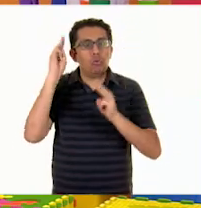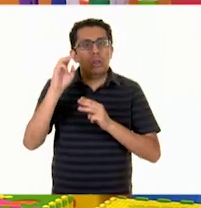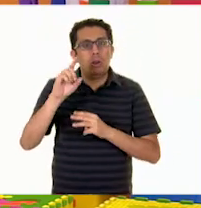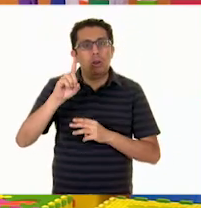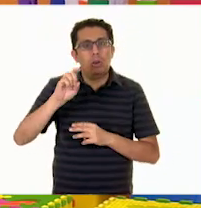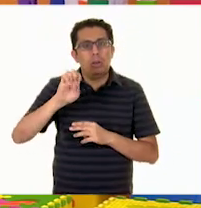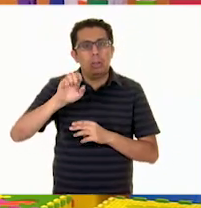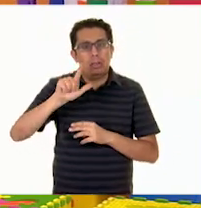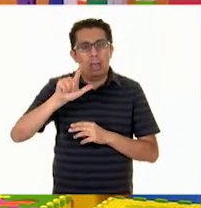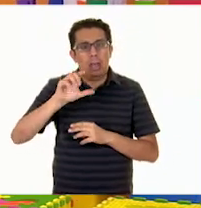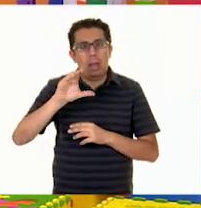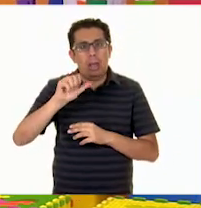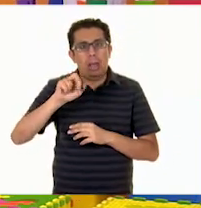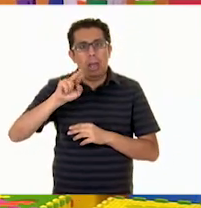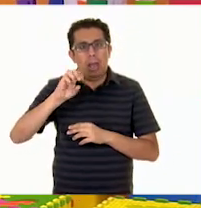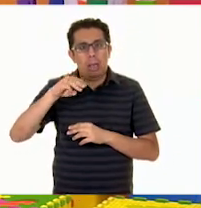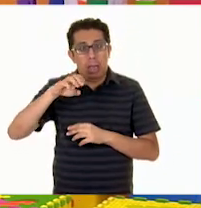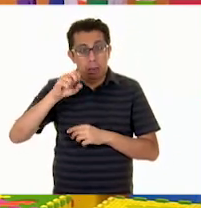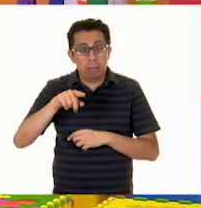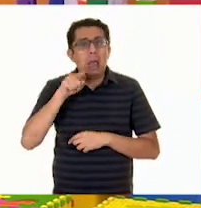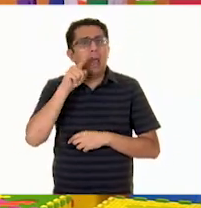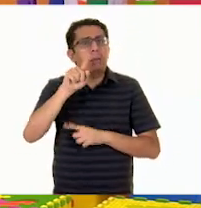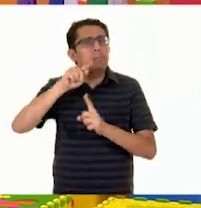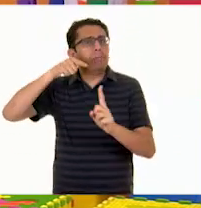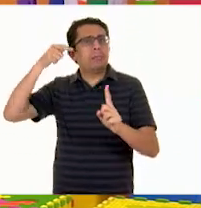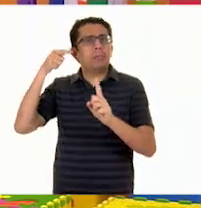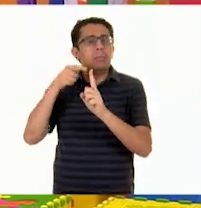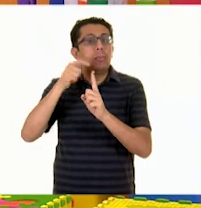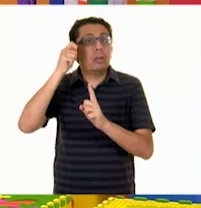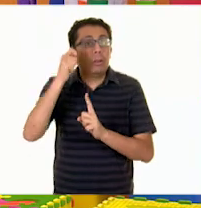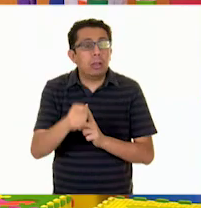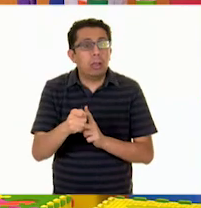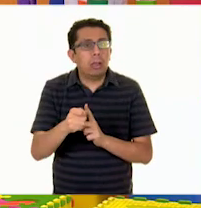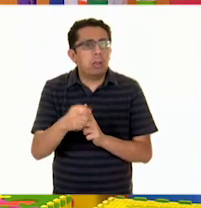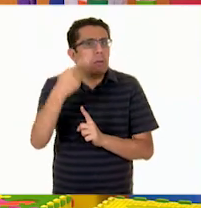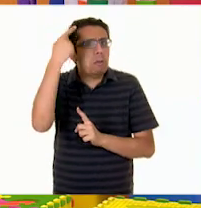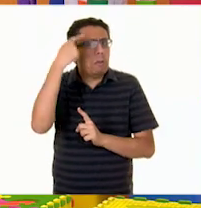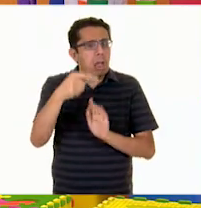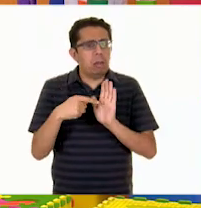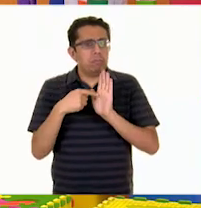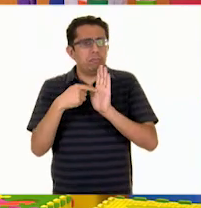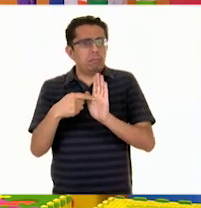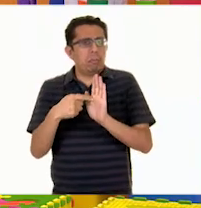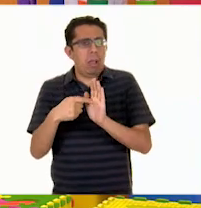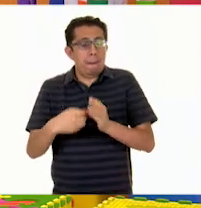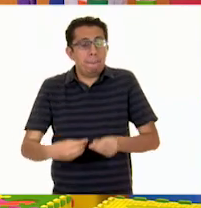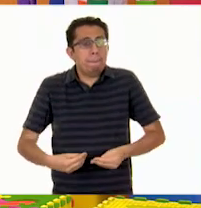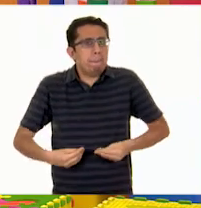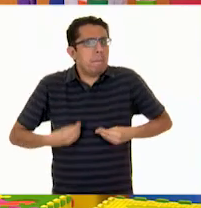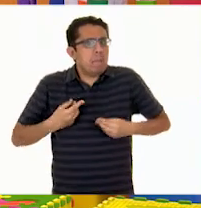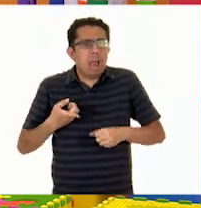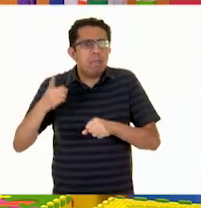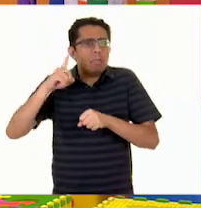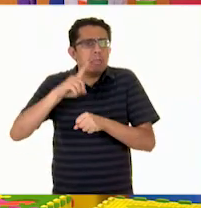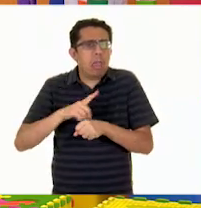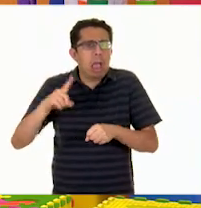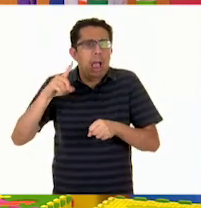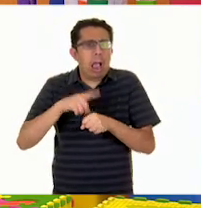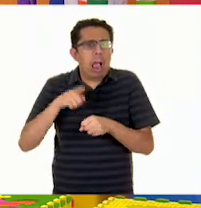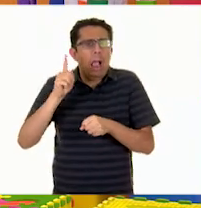Museo del Carmen está dedicado principalmente a la vida cotidiana de la Orden de los Carmelitas.